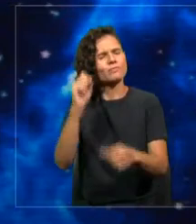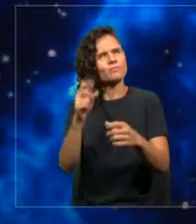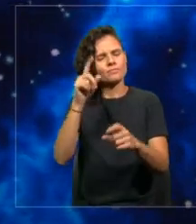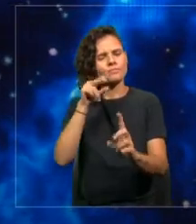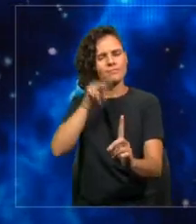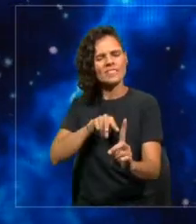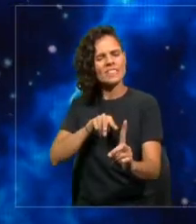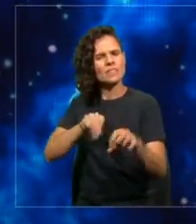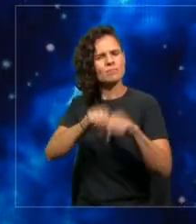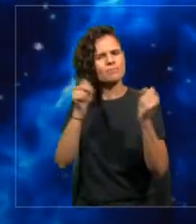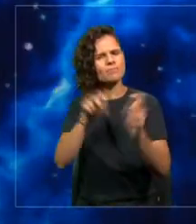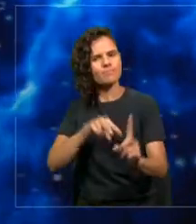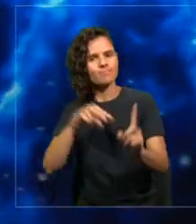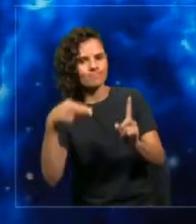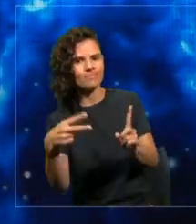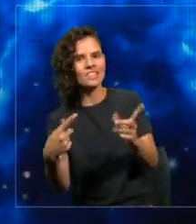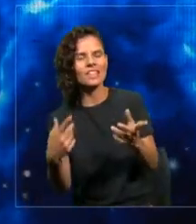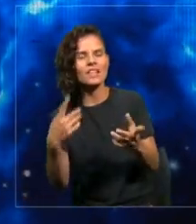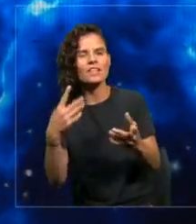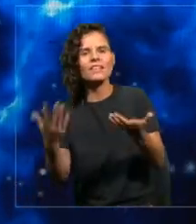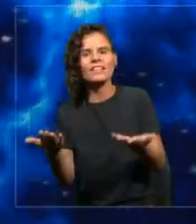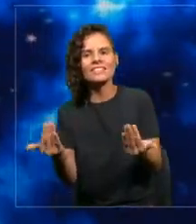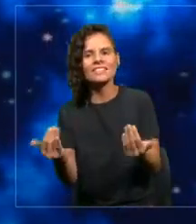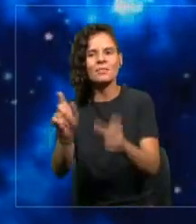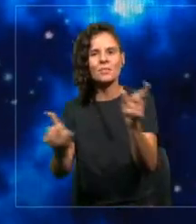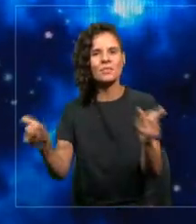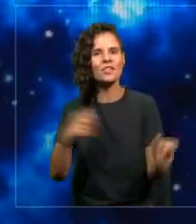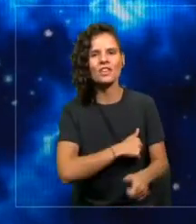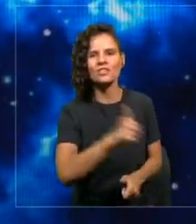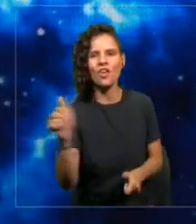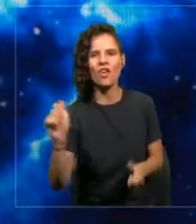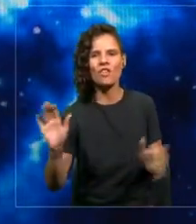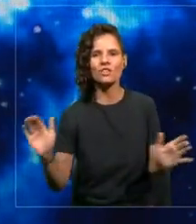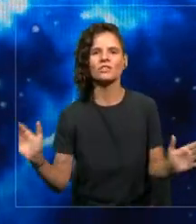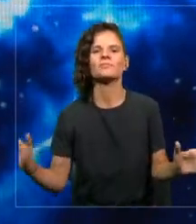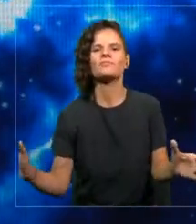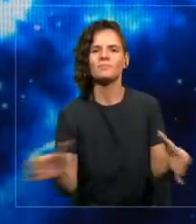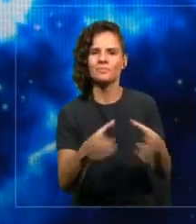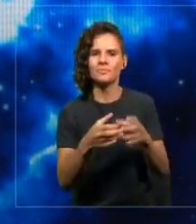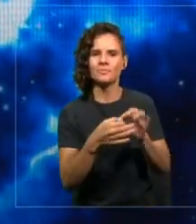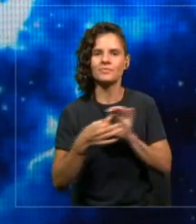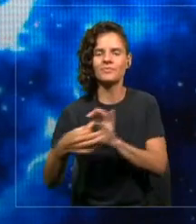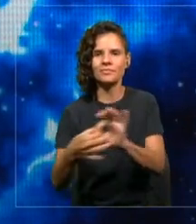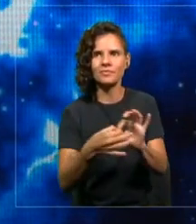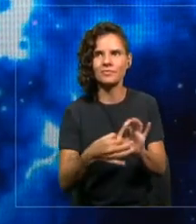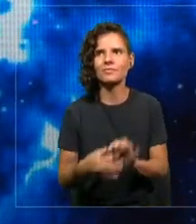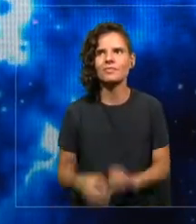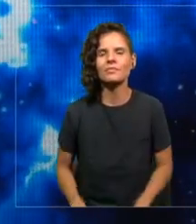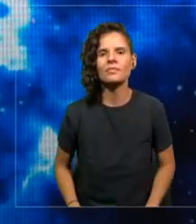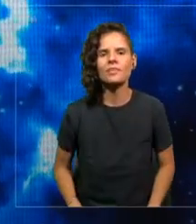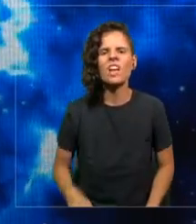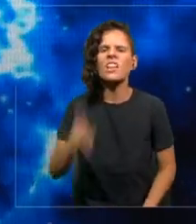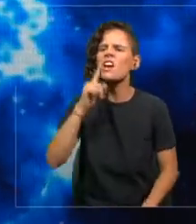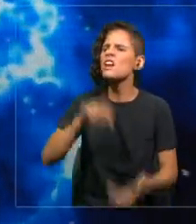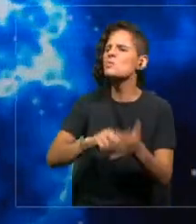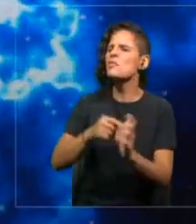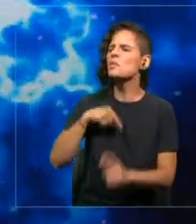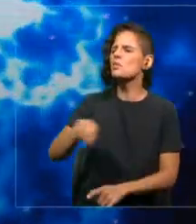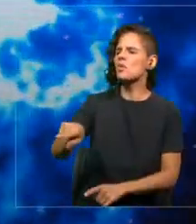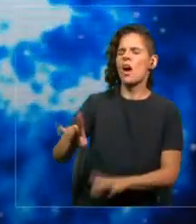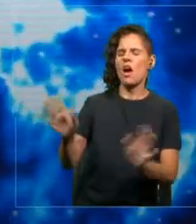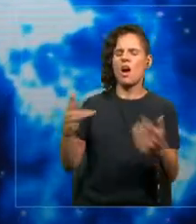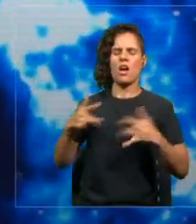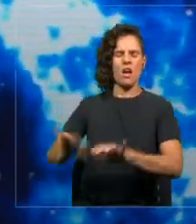nosotros. Siempre tendemos, y eso es una tendencia humana, decir, ¿de quién? Ah, no, no es mi problema. No, no, no.